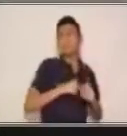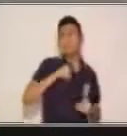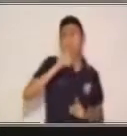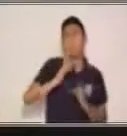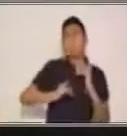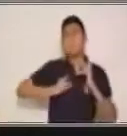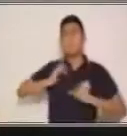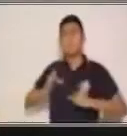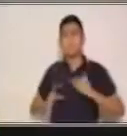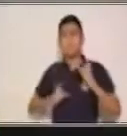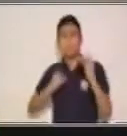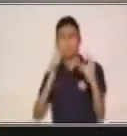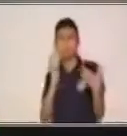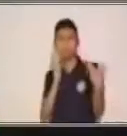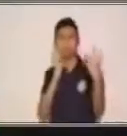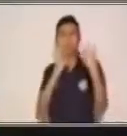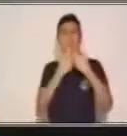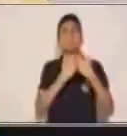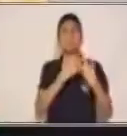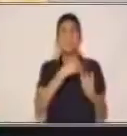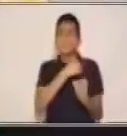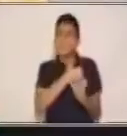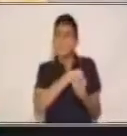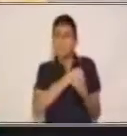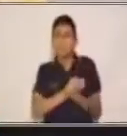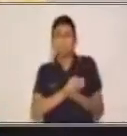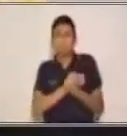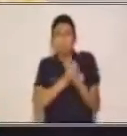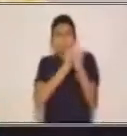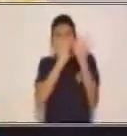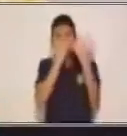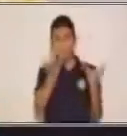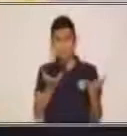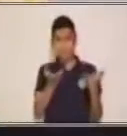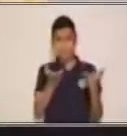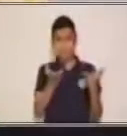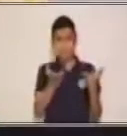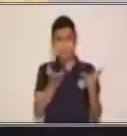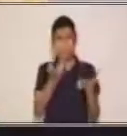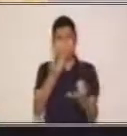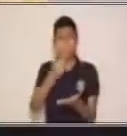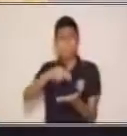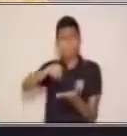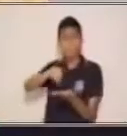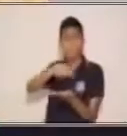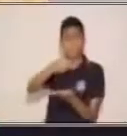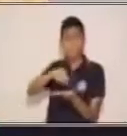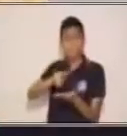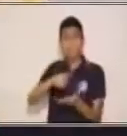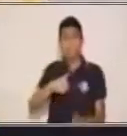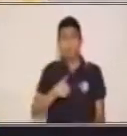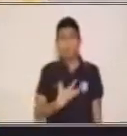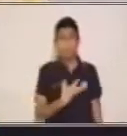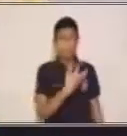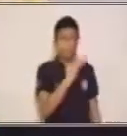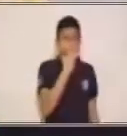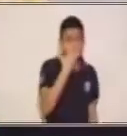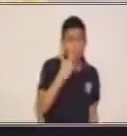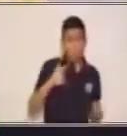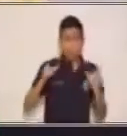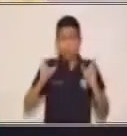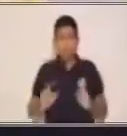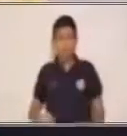sentimientos, nuestros quieren despertar. Baila el enfado, cuerpo